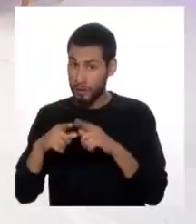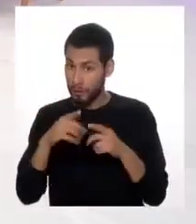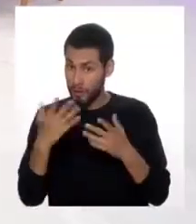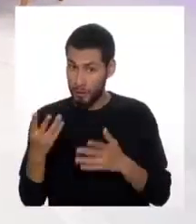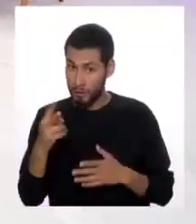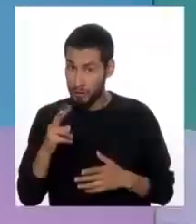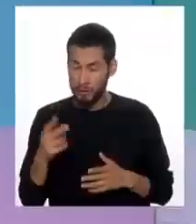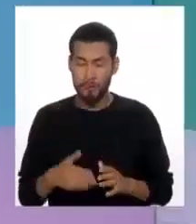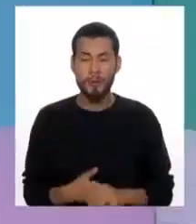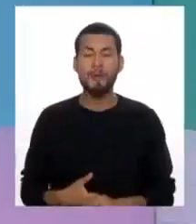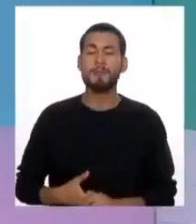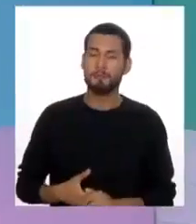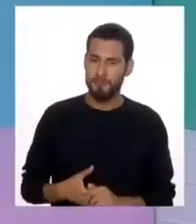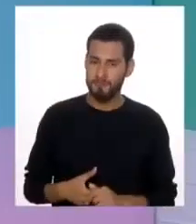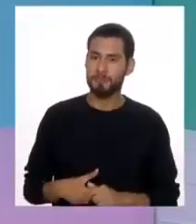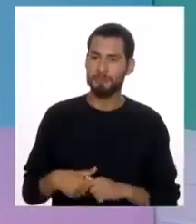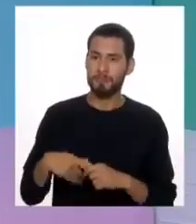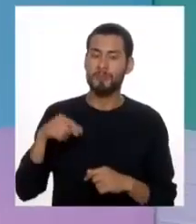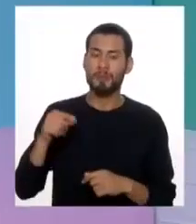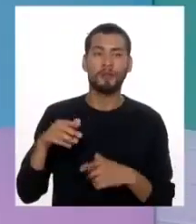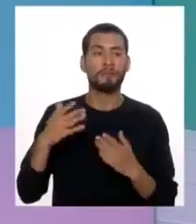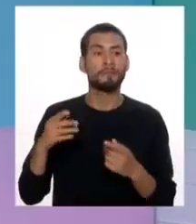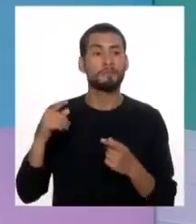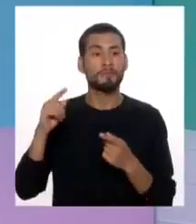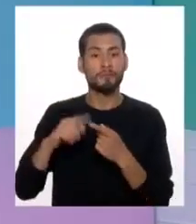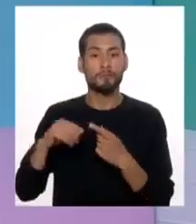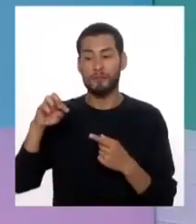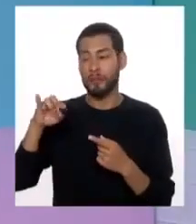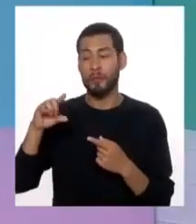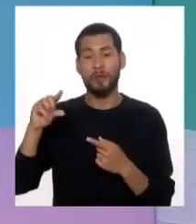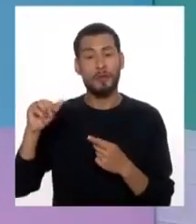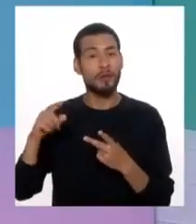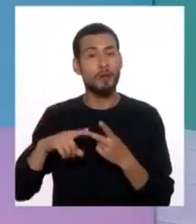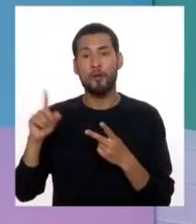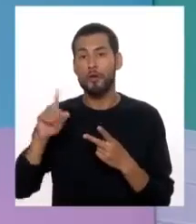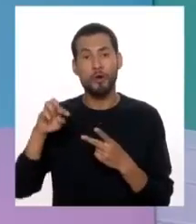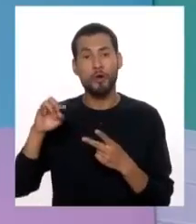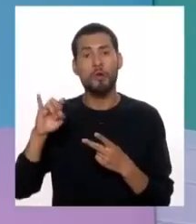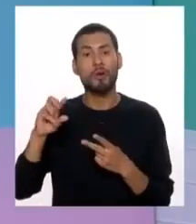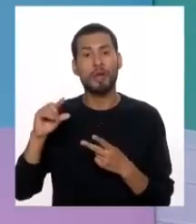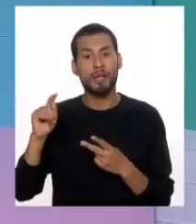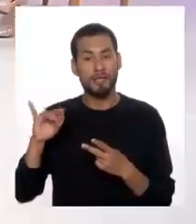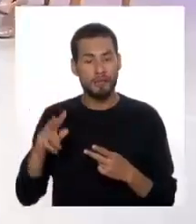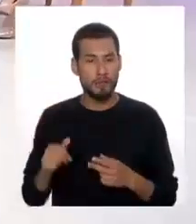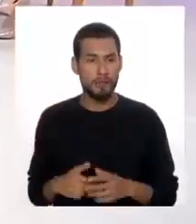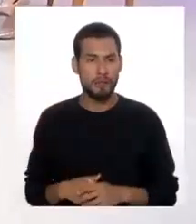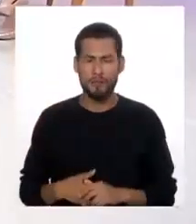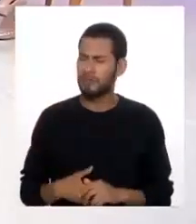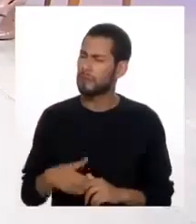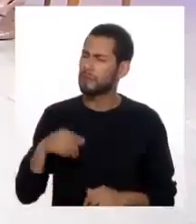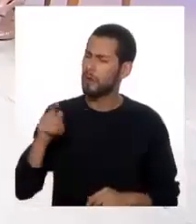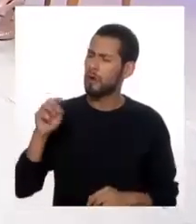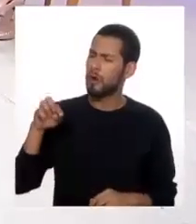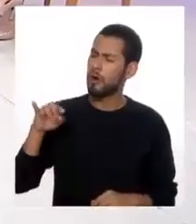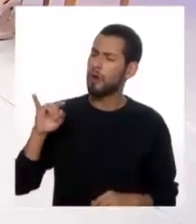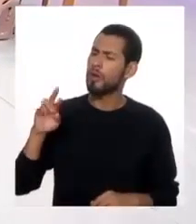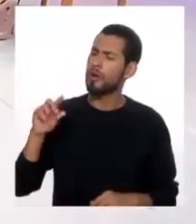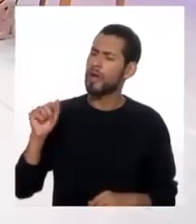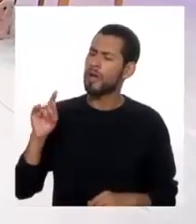la anorexia purgativa y la no purgativa. A ver, cuando hablamos de purgativa, un para